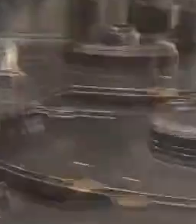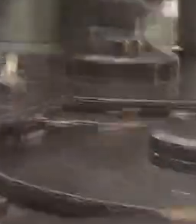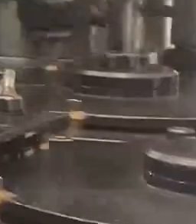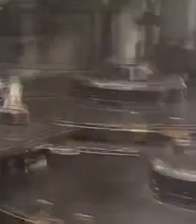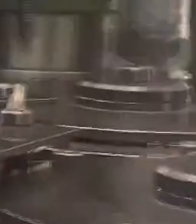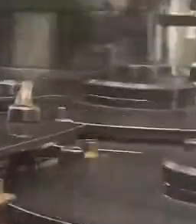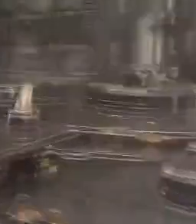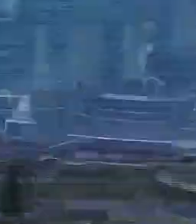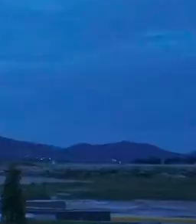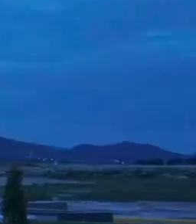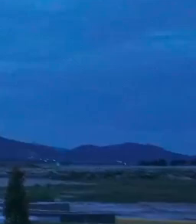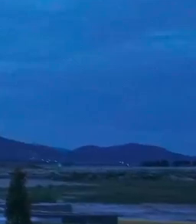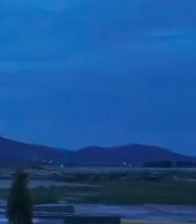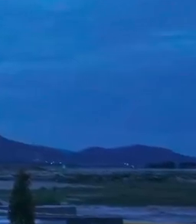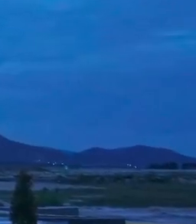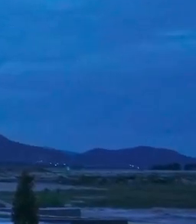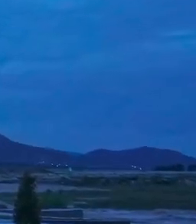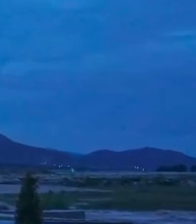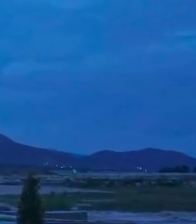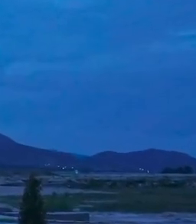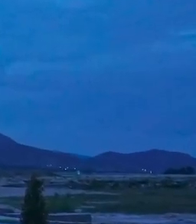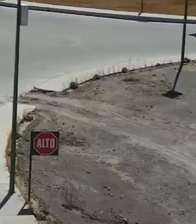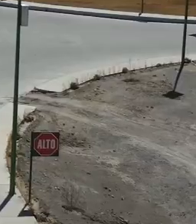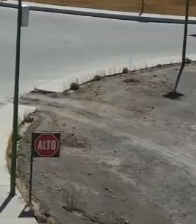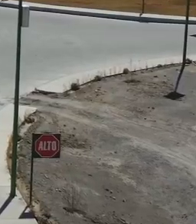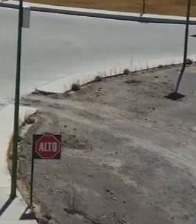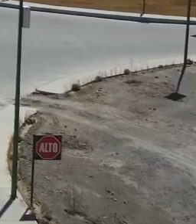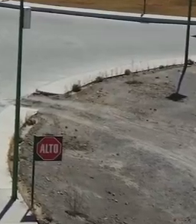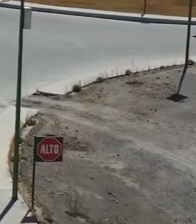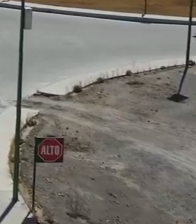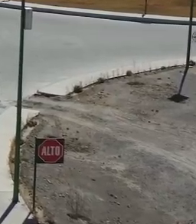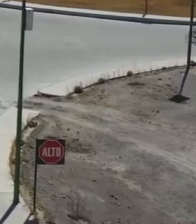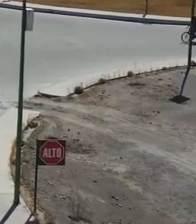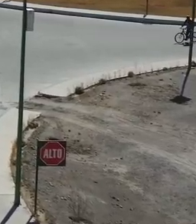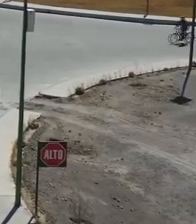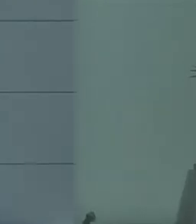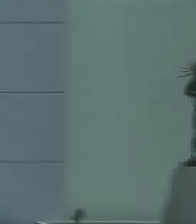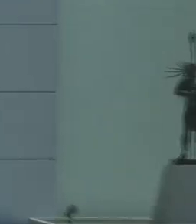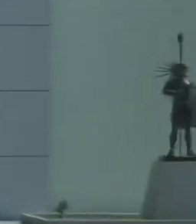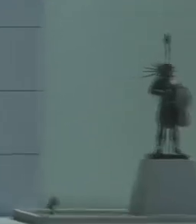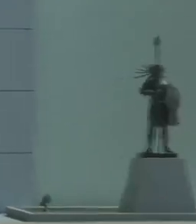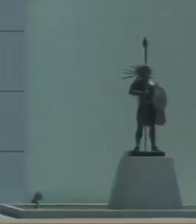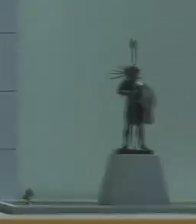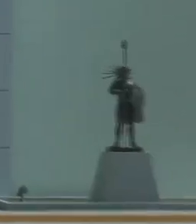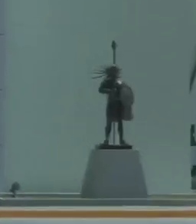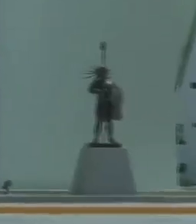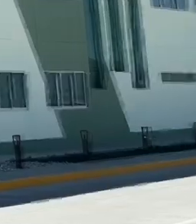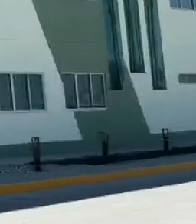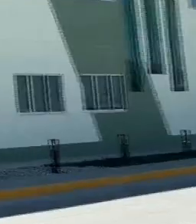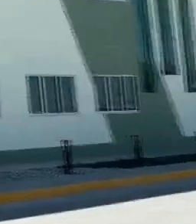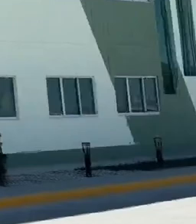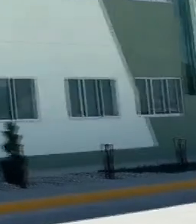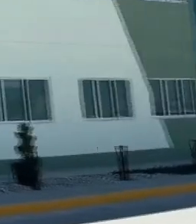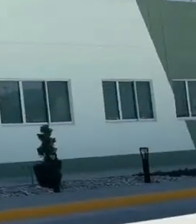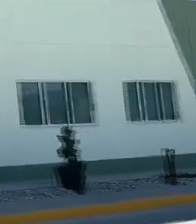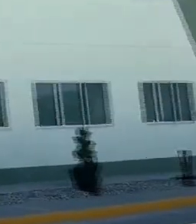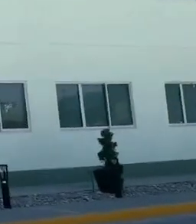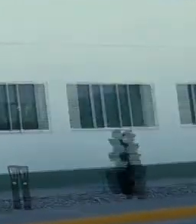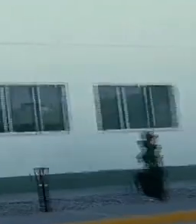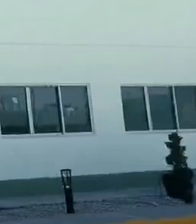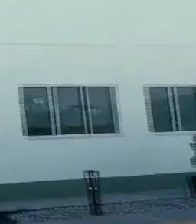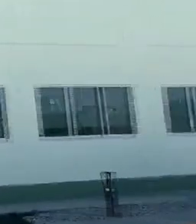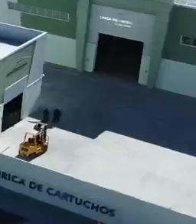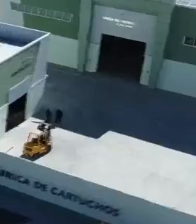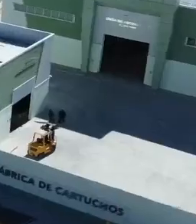generación. Este conjunto industrial militar integra en su infraestructura un edificio de gobierno, una subdirección de